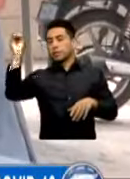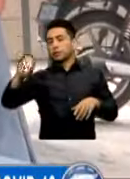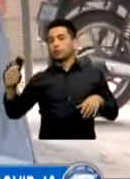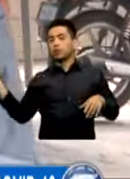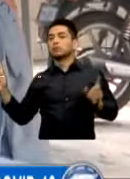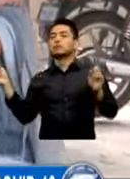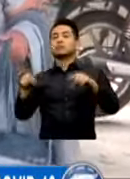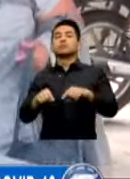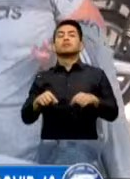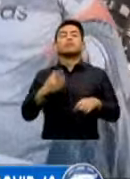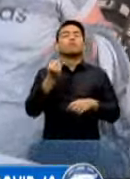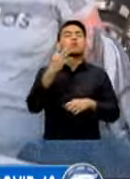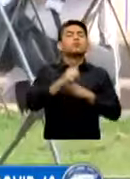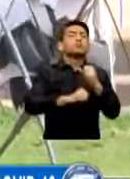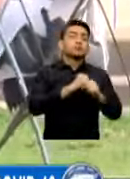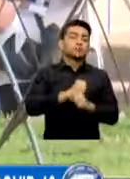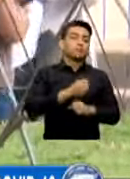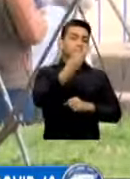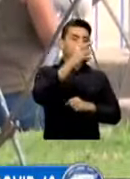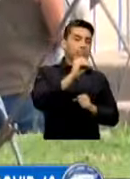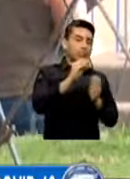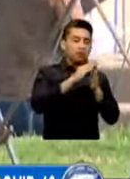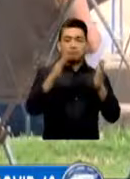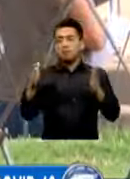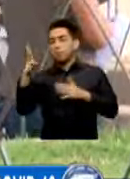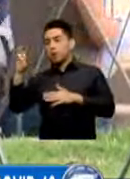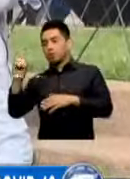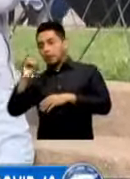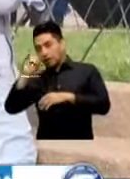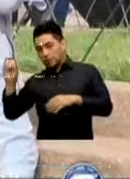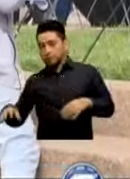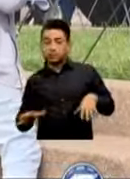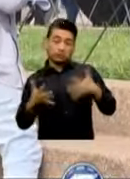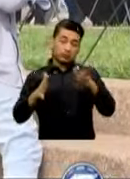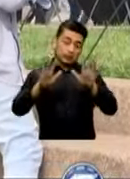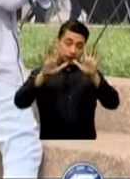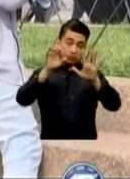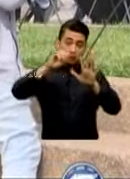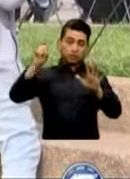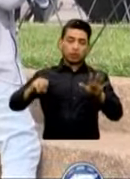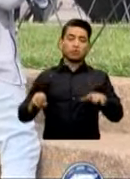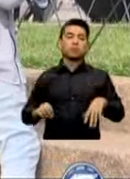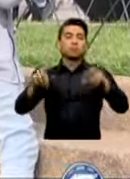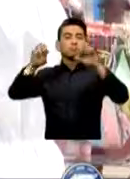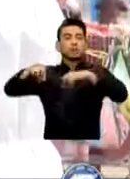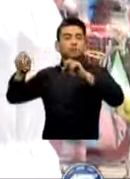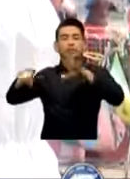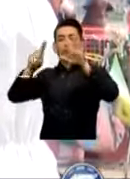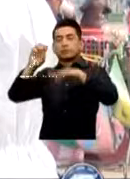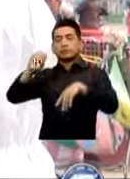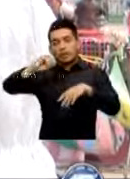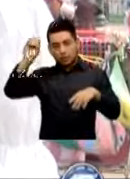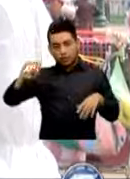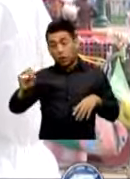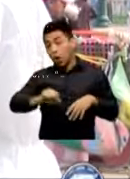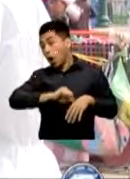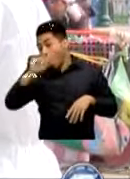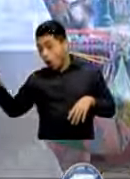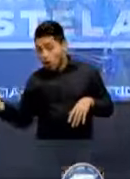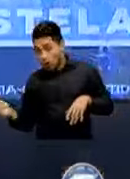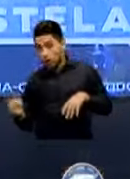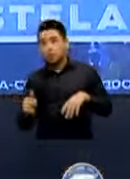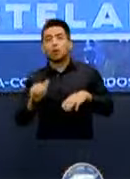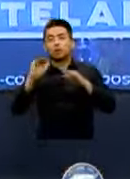años Un 10% son personas de la tercera edad Y el otro 10% menores de edad A partir de los 5 años